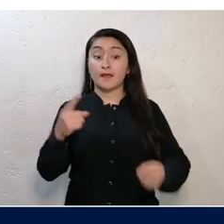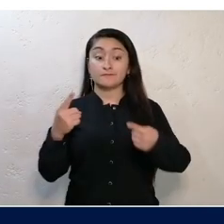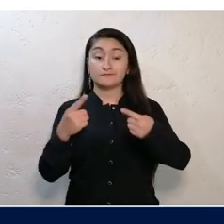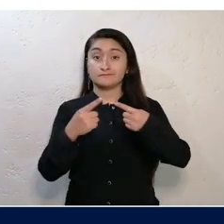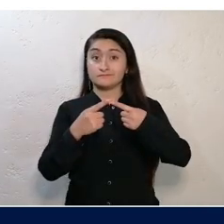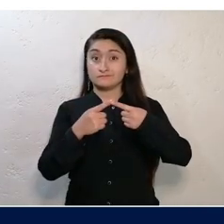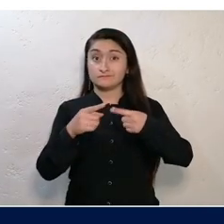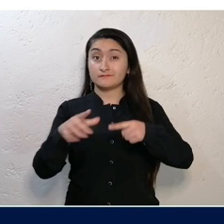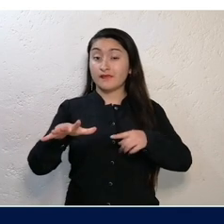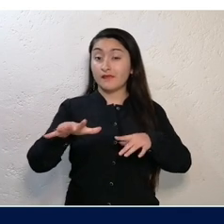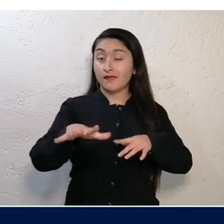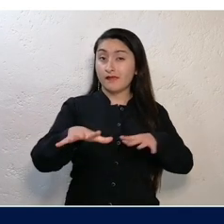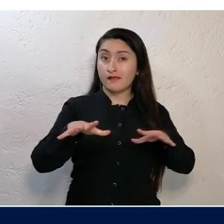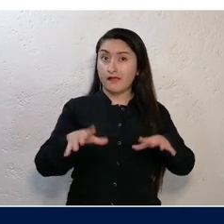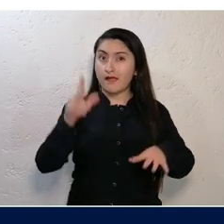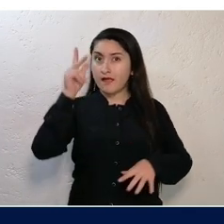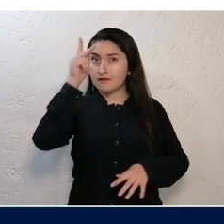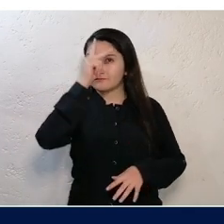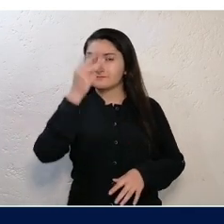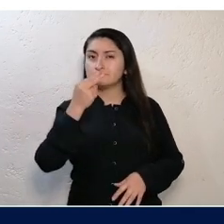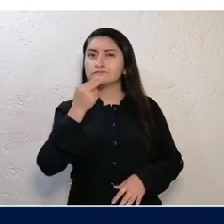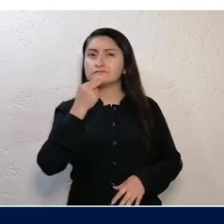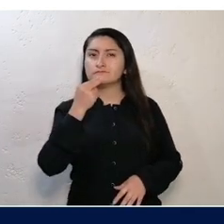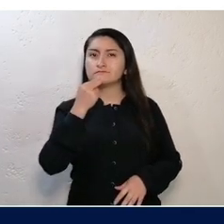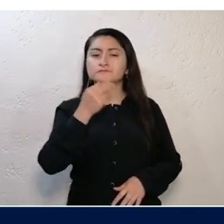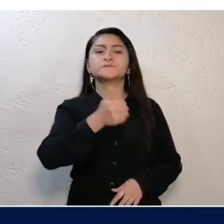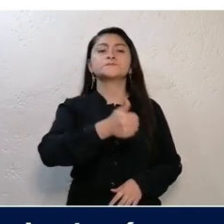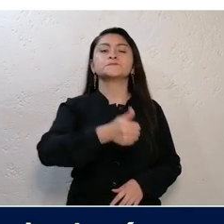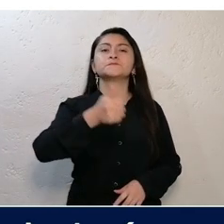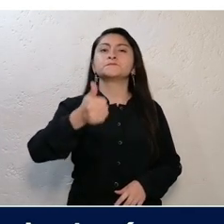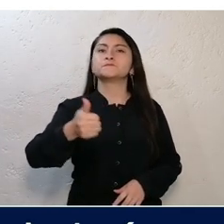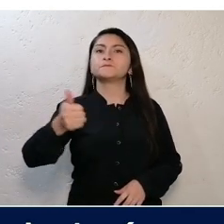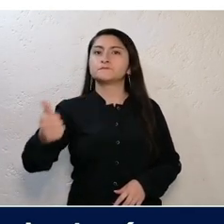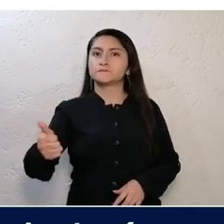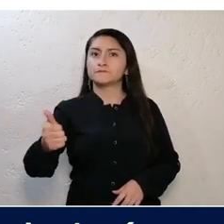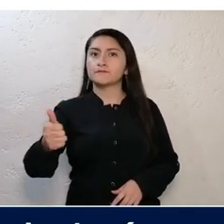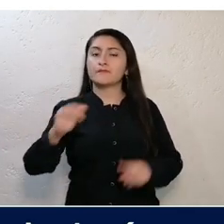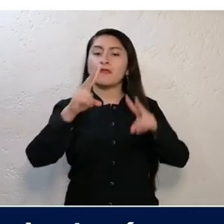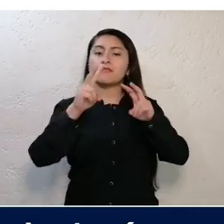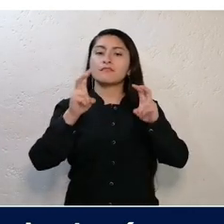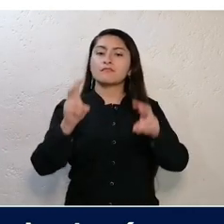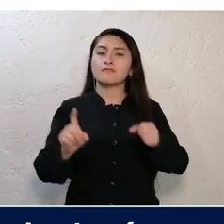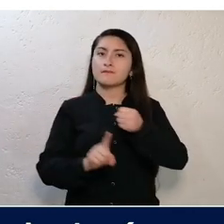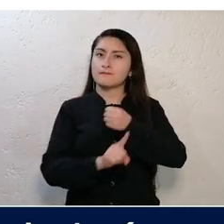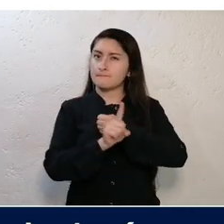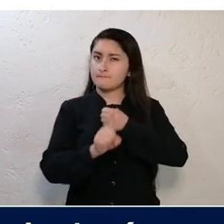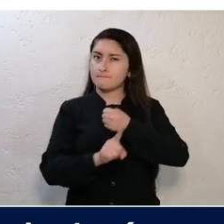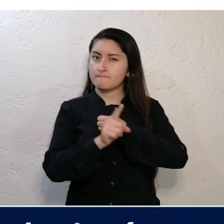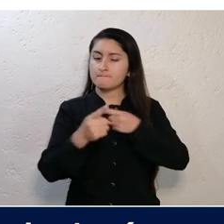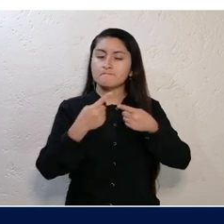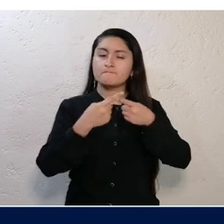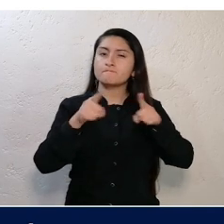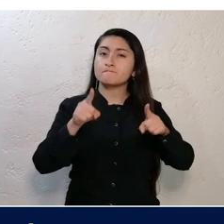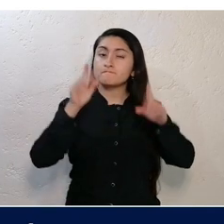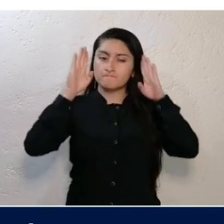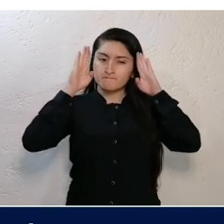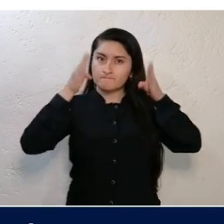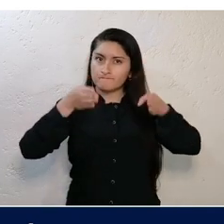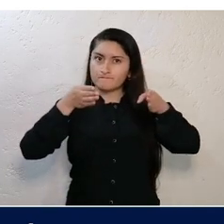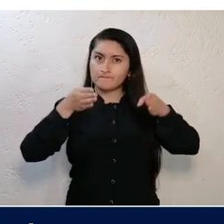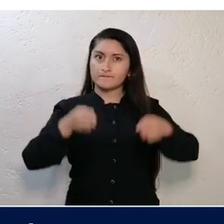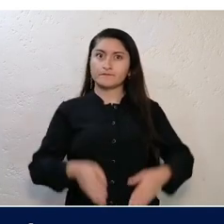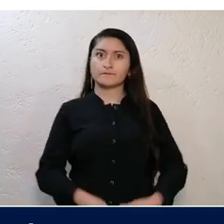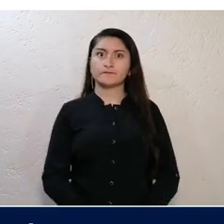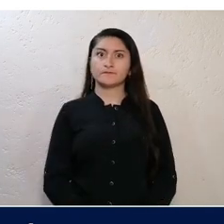características. La primera de estas es que en cada una de las áreas de aplicación de la psicología se